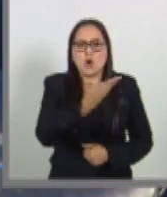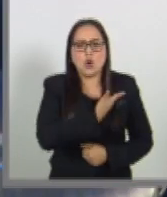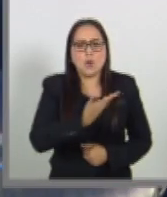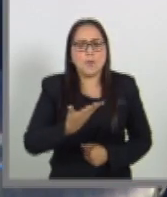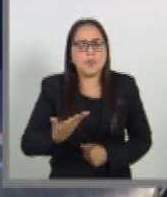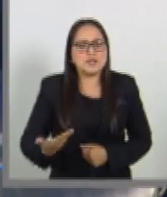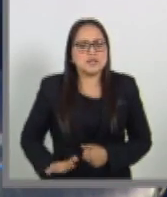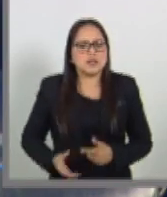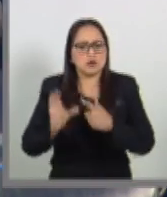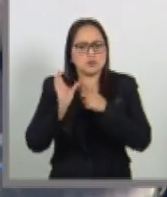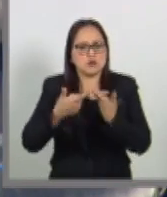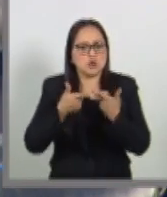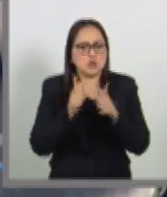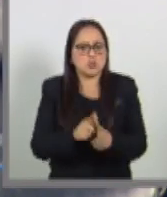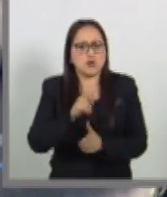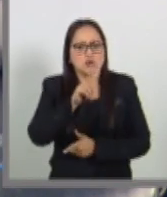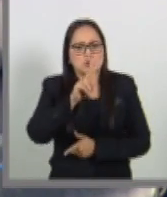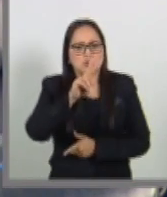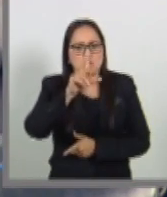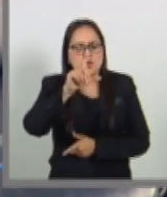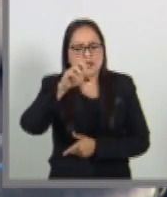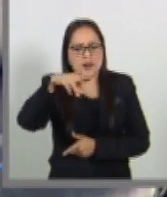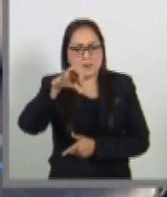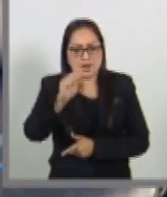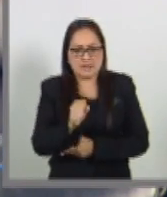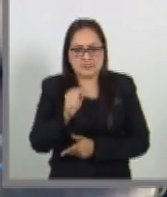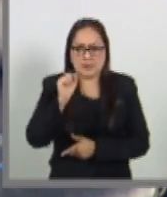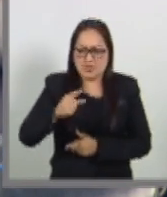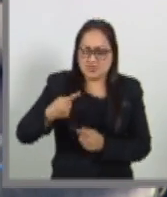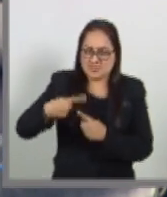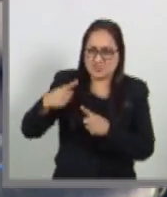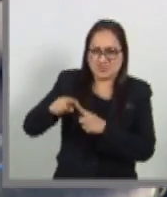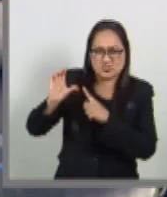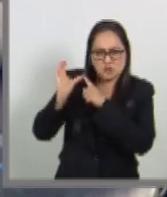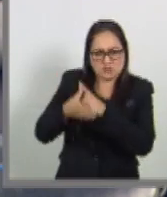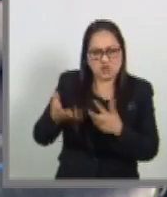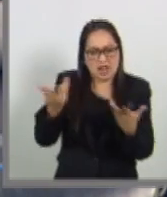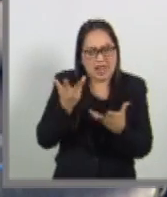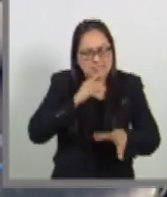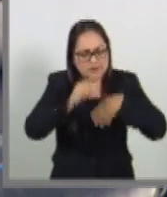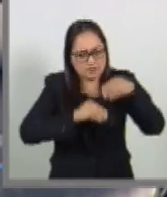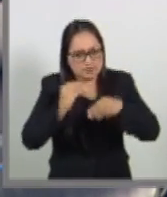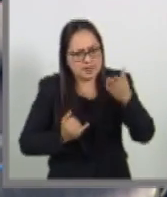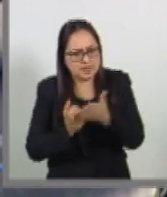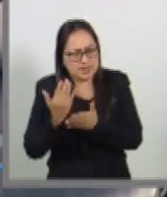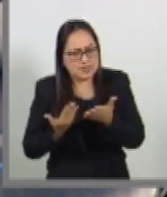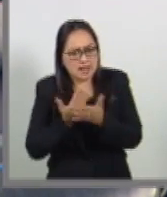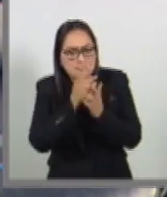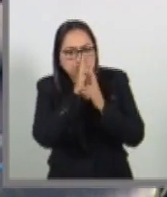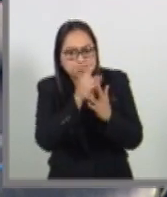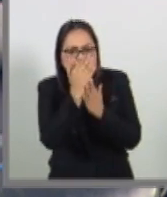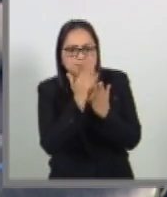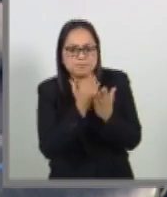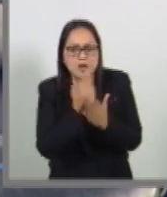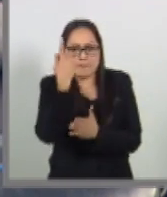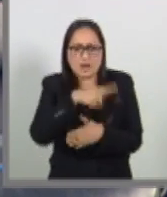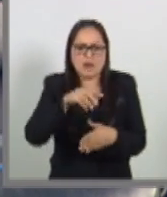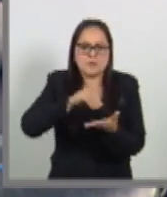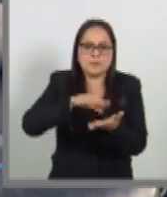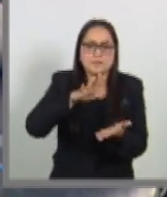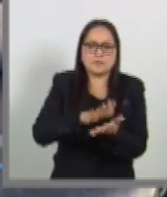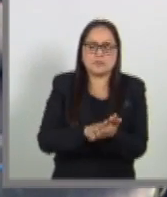la Comisión de Grupos Vulnerables y las comisiones que están dictaminando este decreto para que